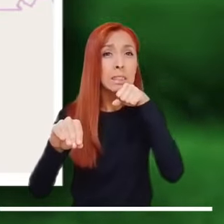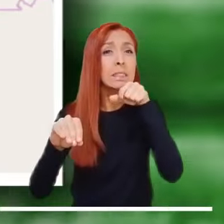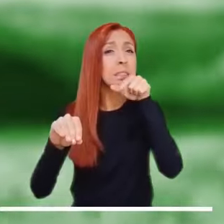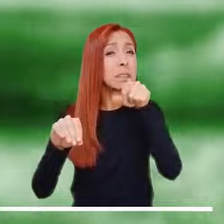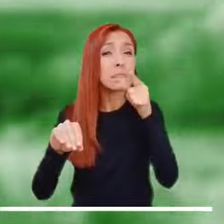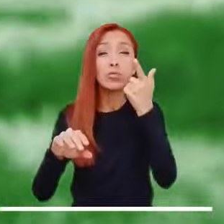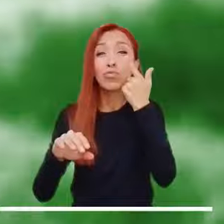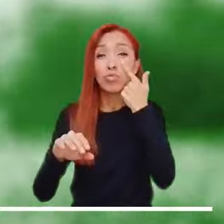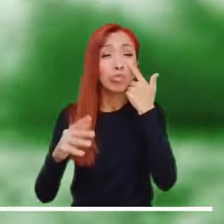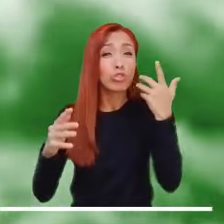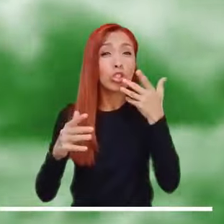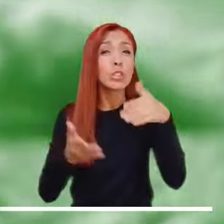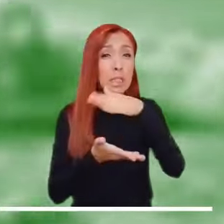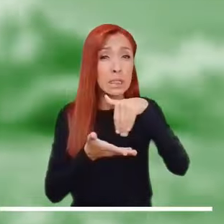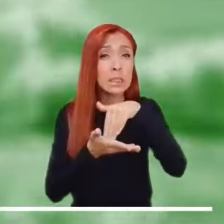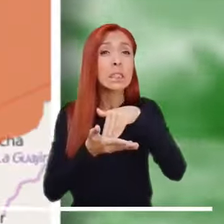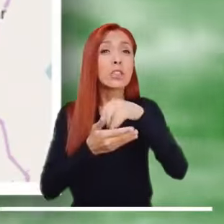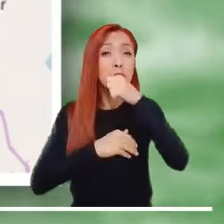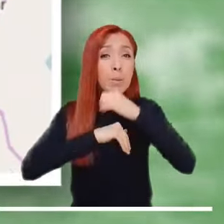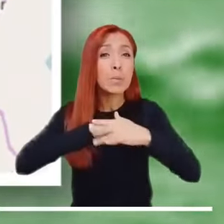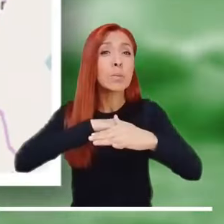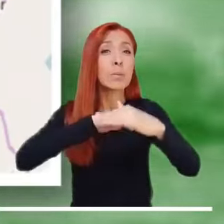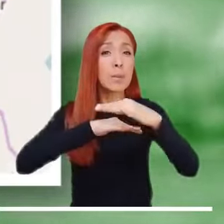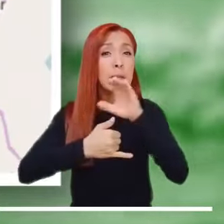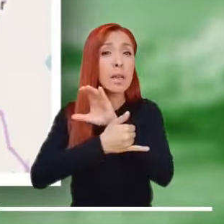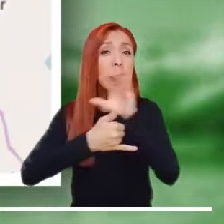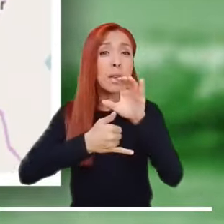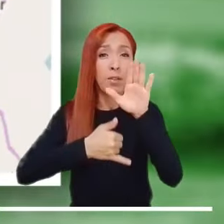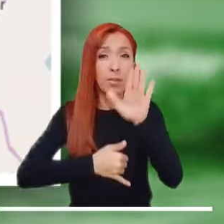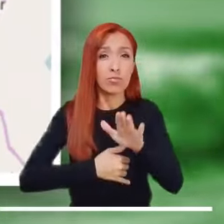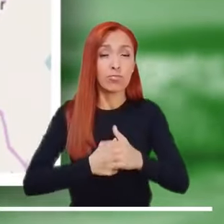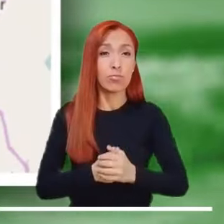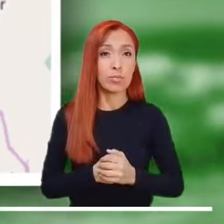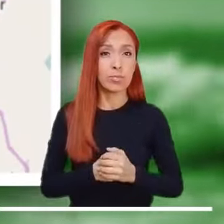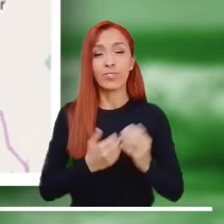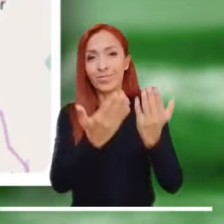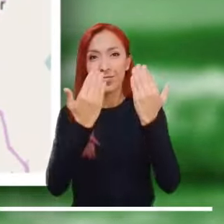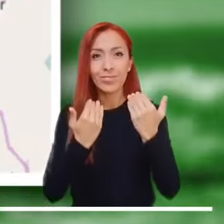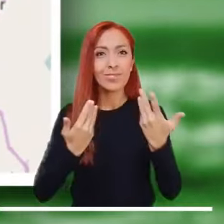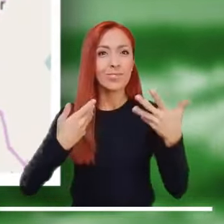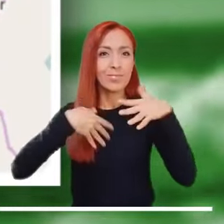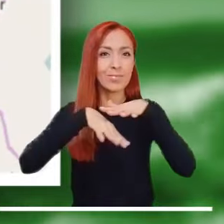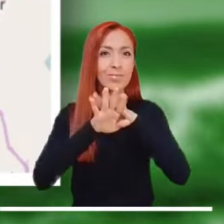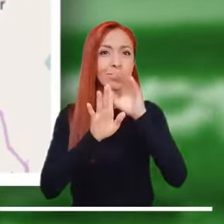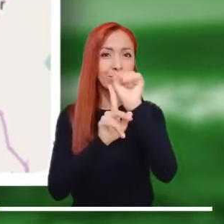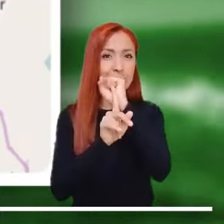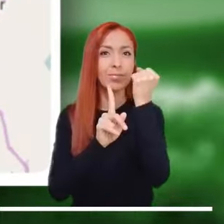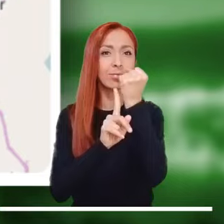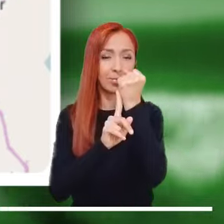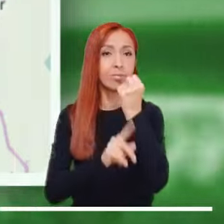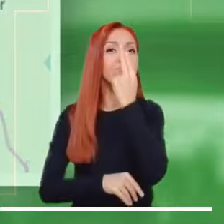deslizamientos. Se emite la alerta naranja al oriente y centro del Mar Caribe colombiano.